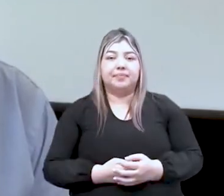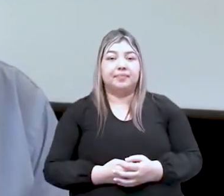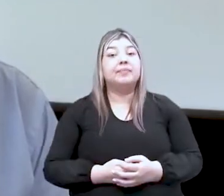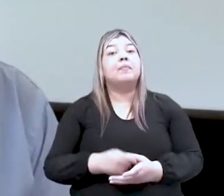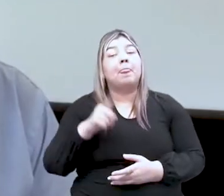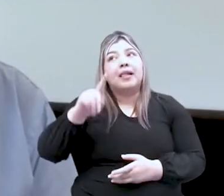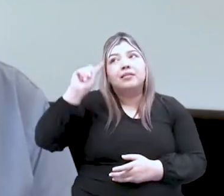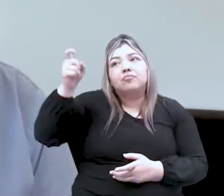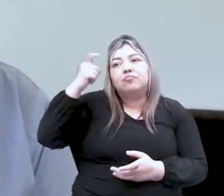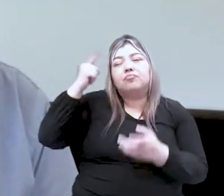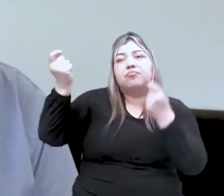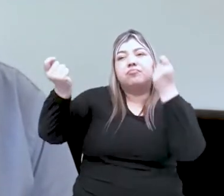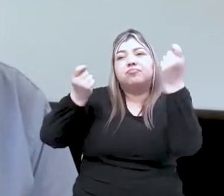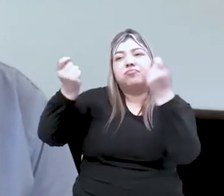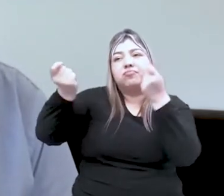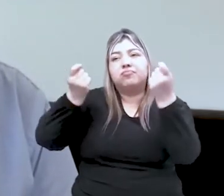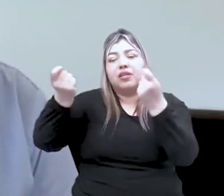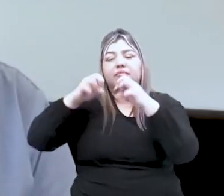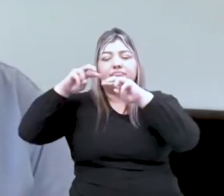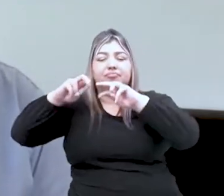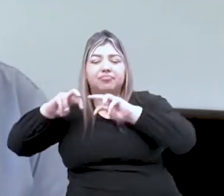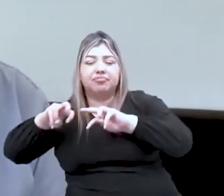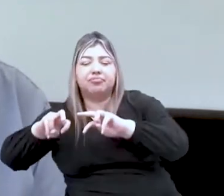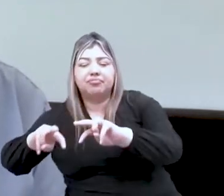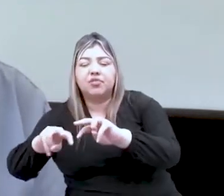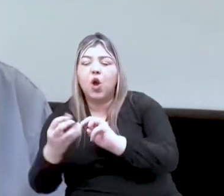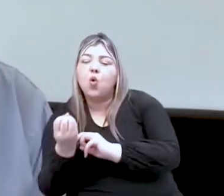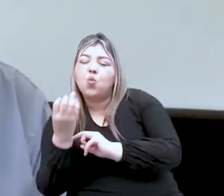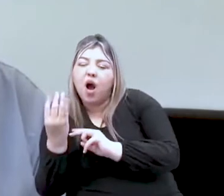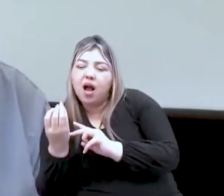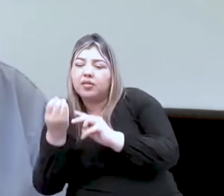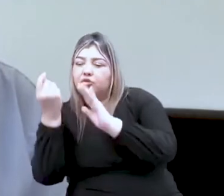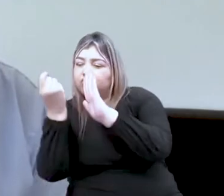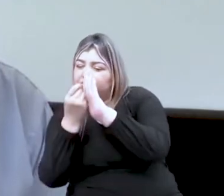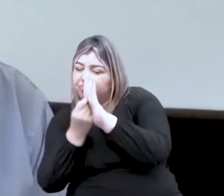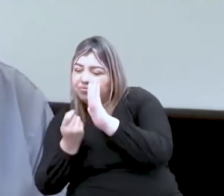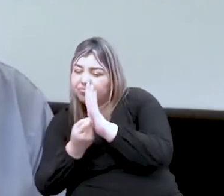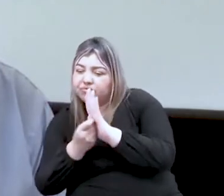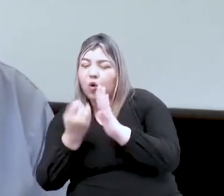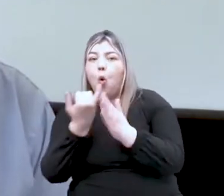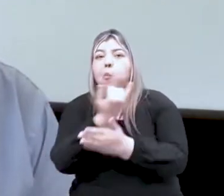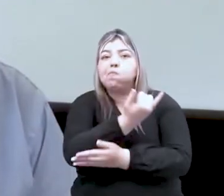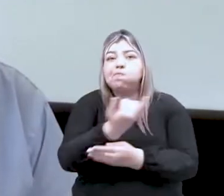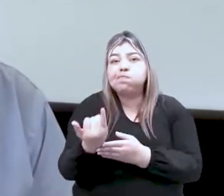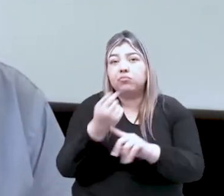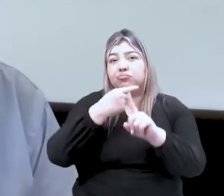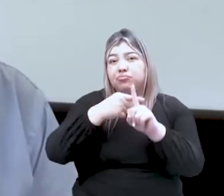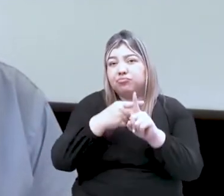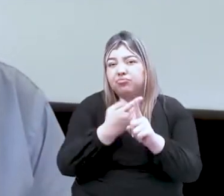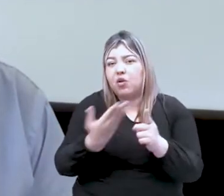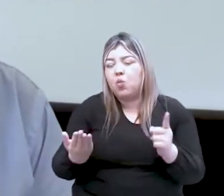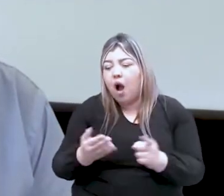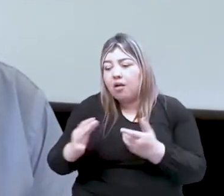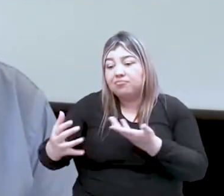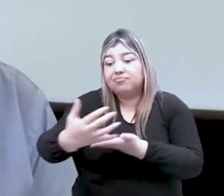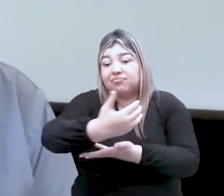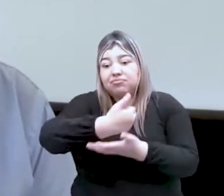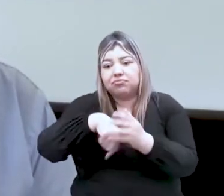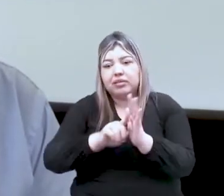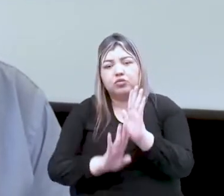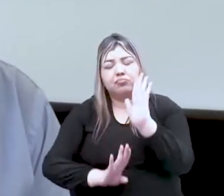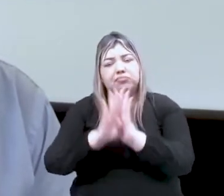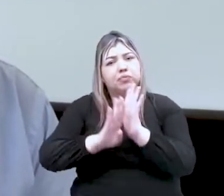combinación, tanto cualitativa como cuantitativa que promete evaluar para avanzar es de suma